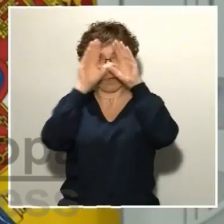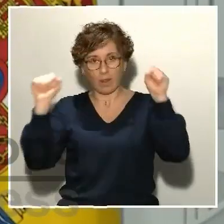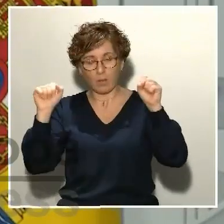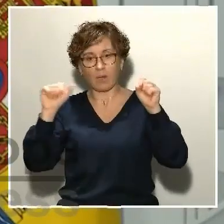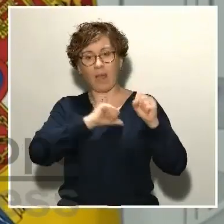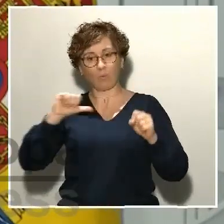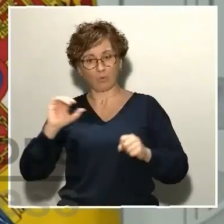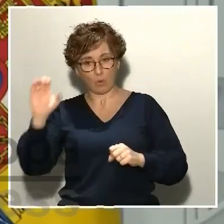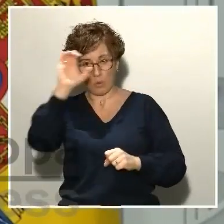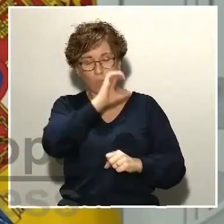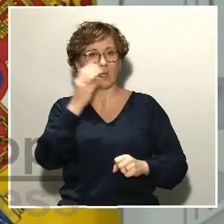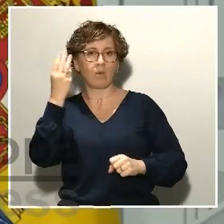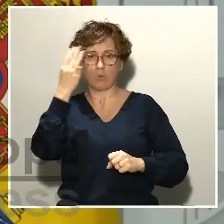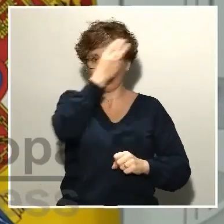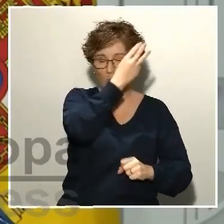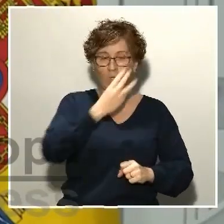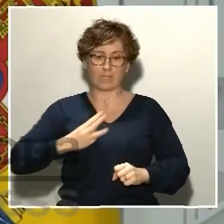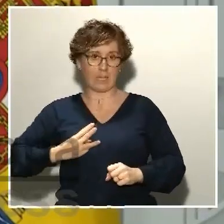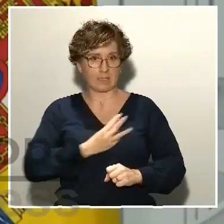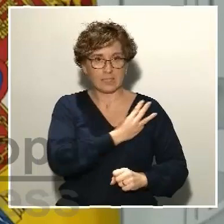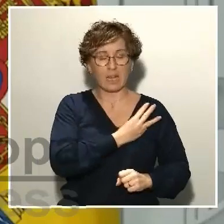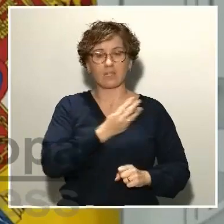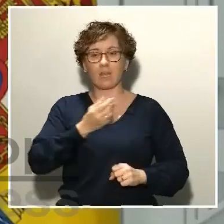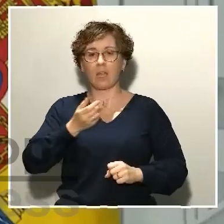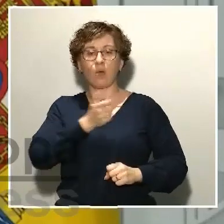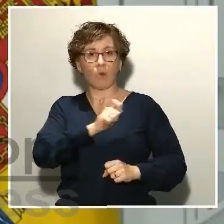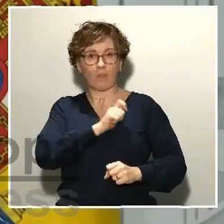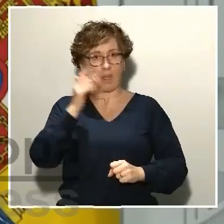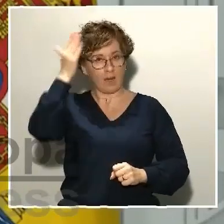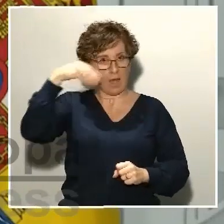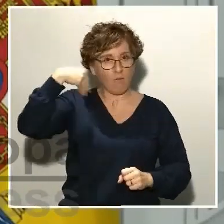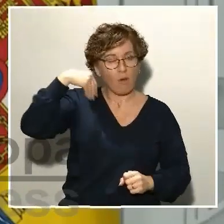Mossos de Escuadra, Erchancha, Policía Foral y policías locales.